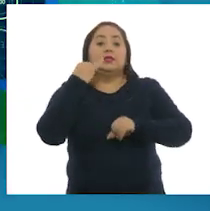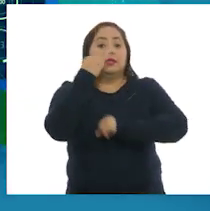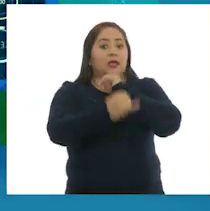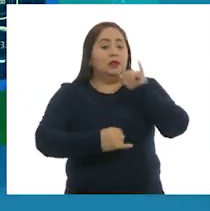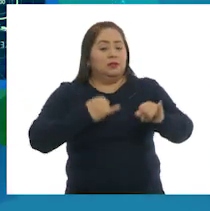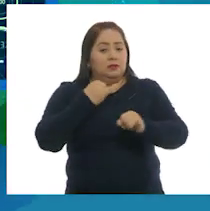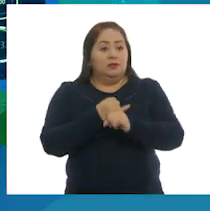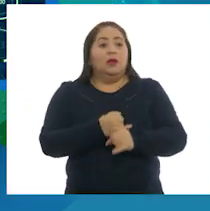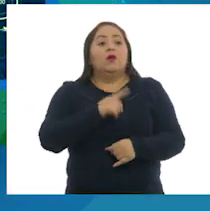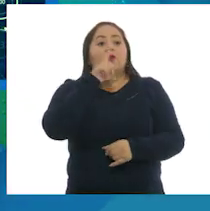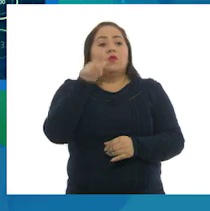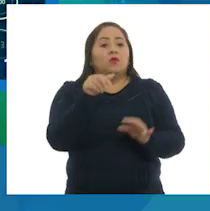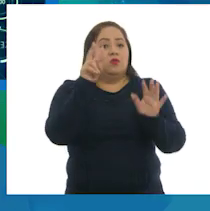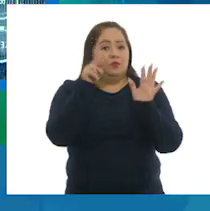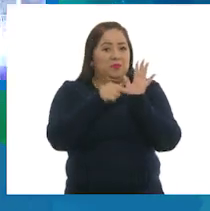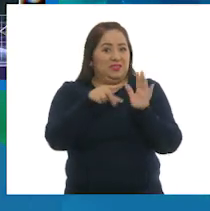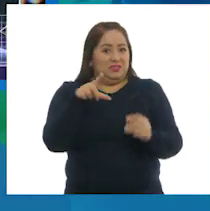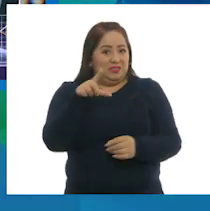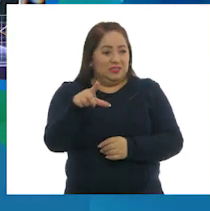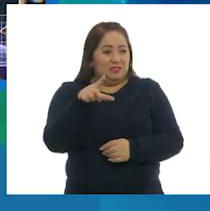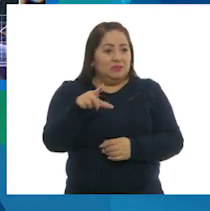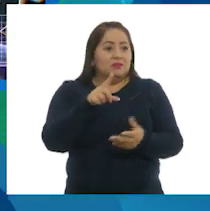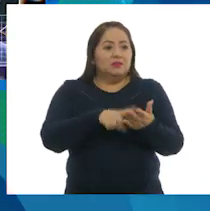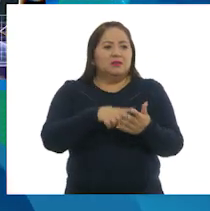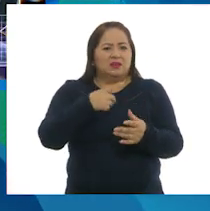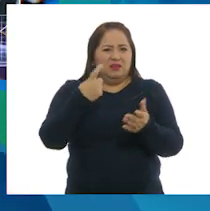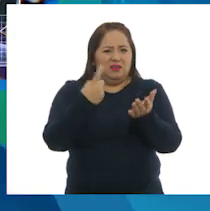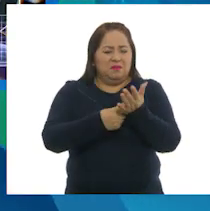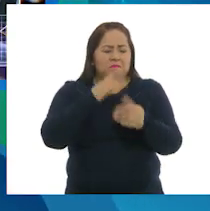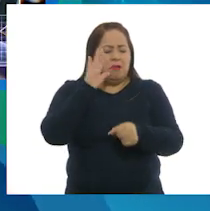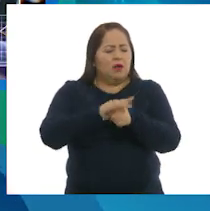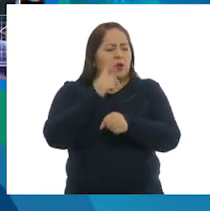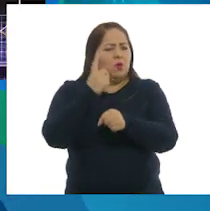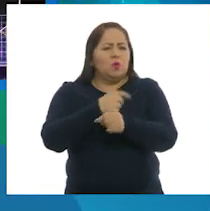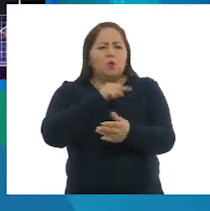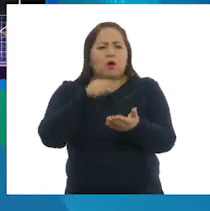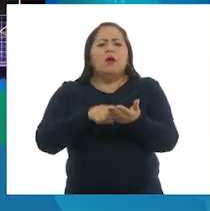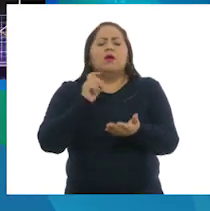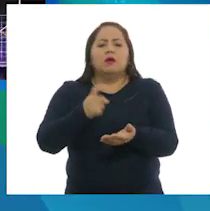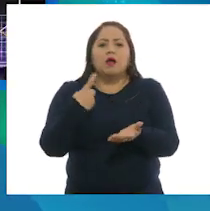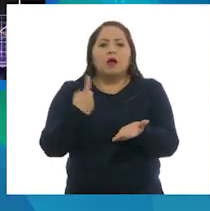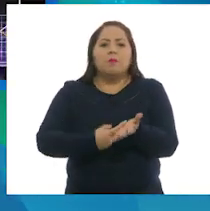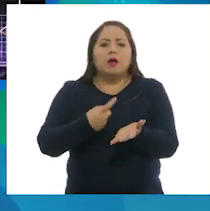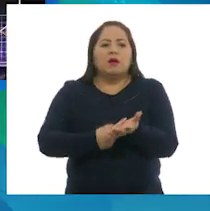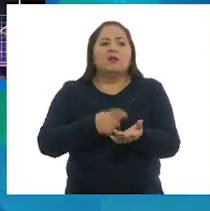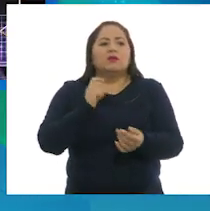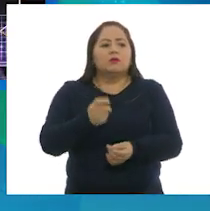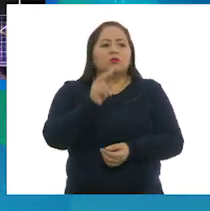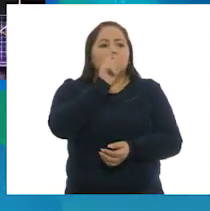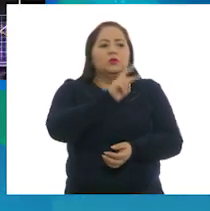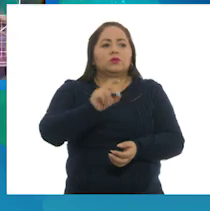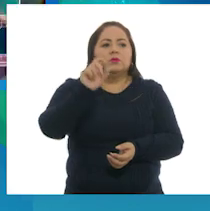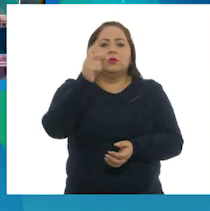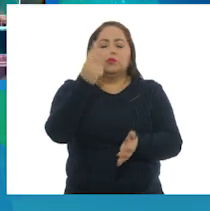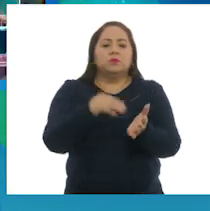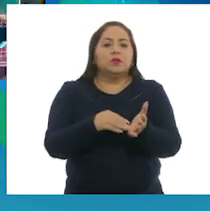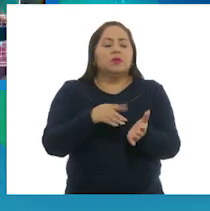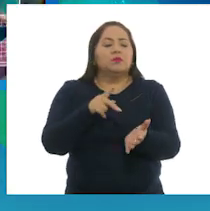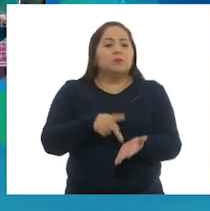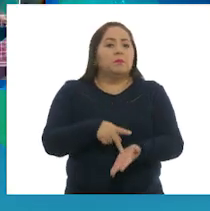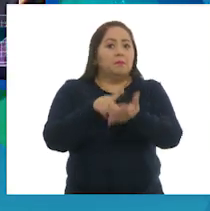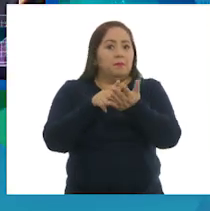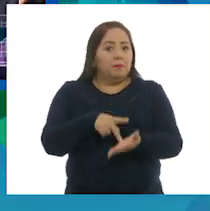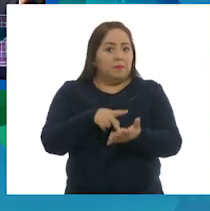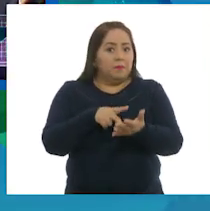En el año 2017, la especie más capturada fue el camarón, con 222.000 toneladas. Esto lo